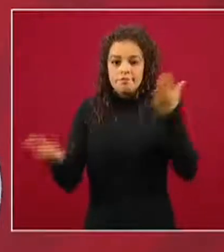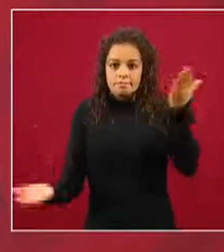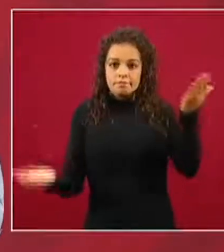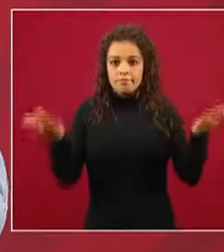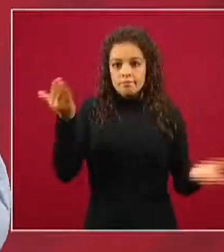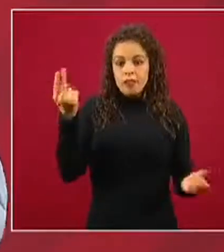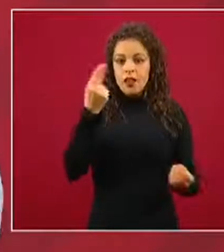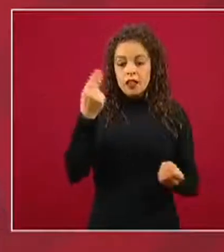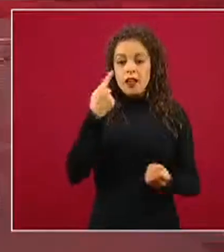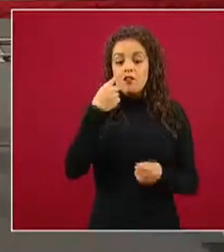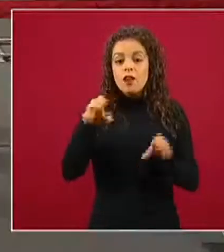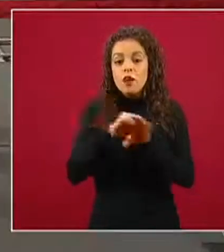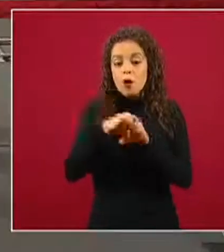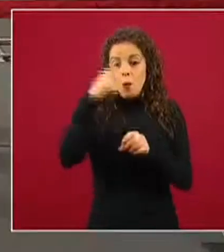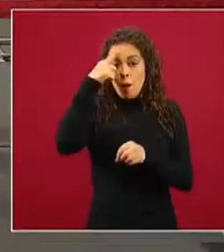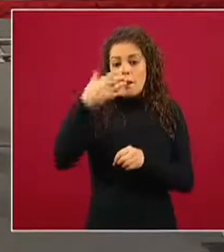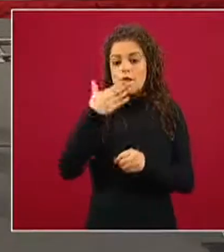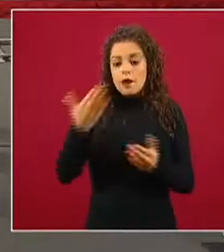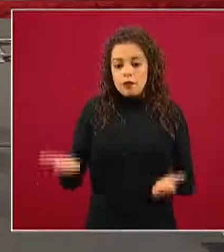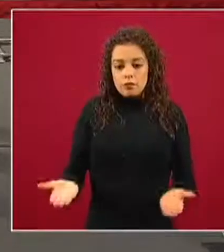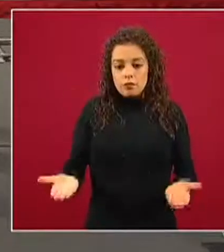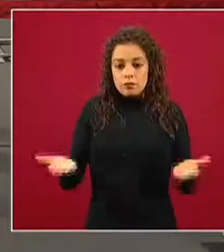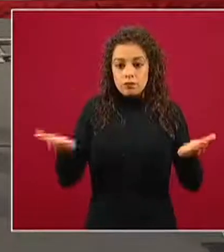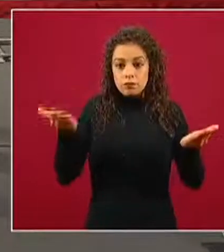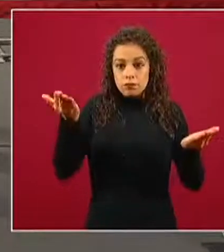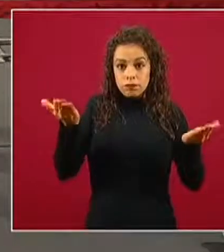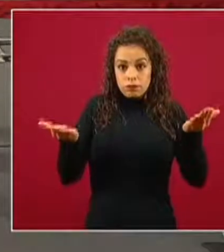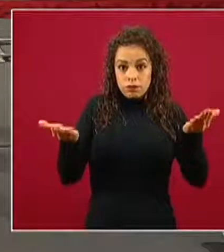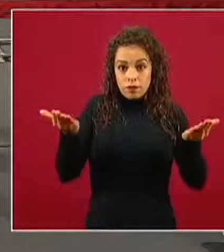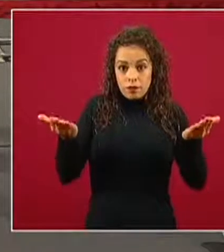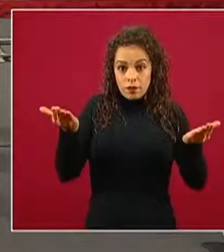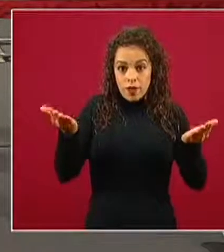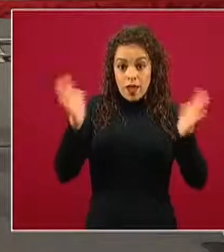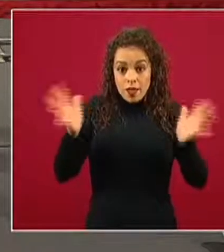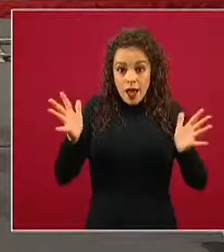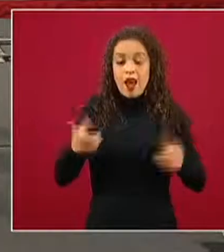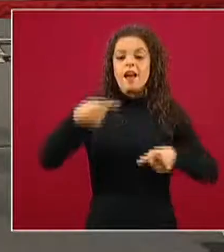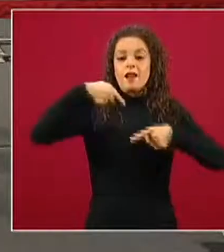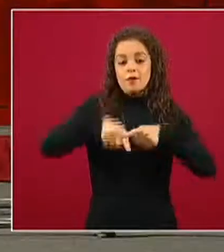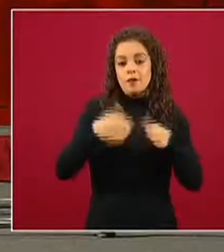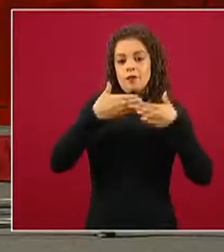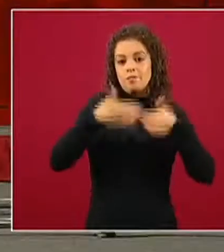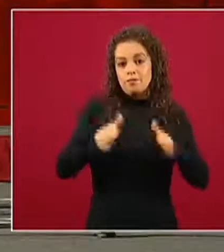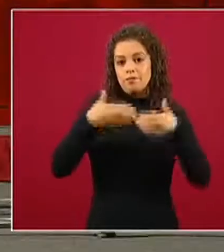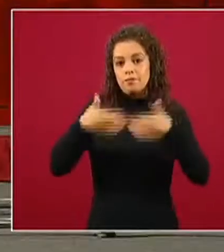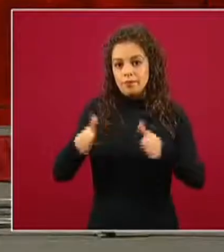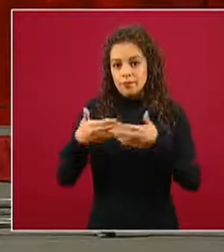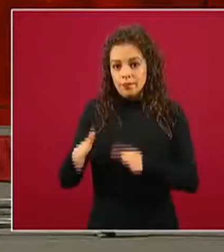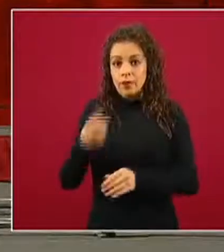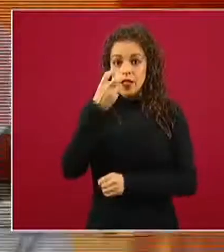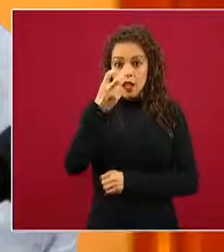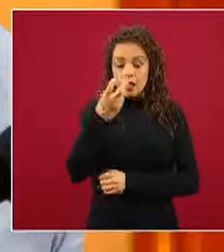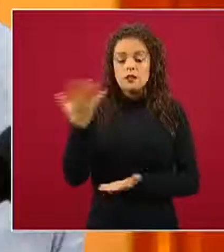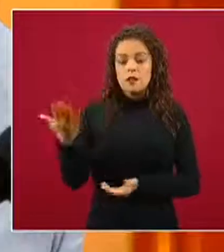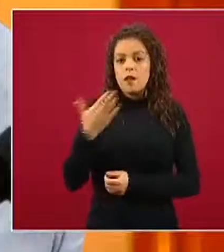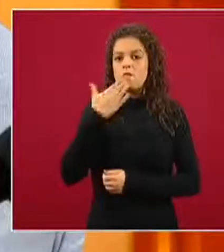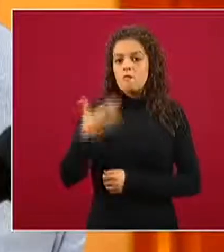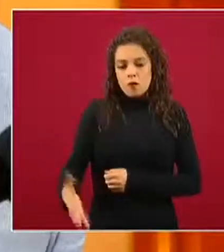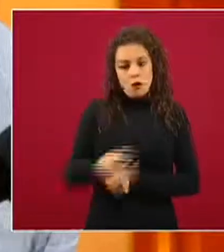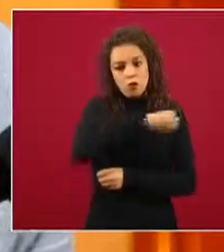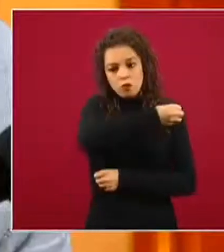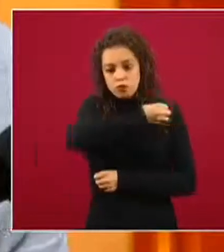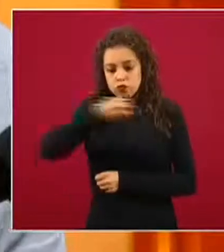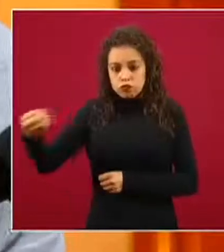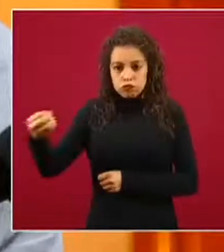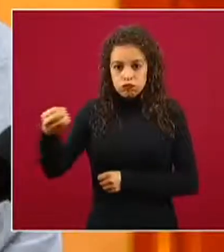encontrar el punto óptimo para abrir. Lo que sí le puedo anticipar es la apertura va a ser escalonada, va a ser organizada y va a